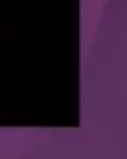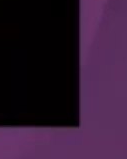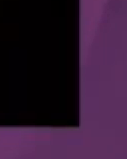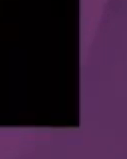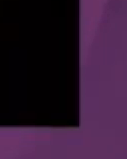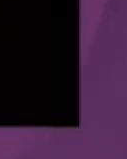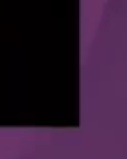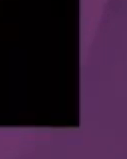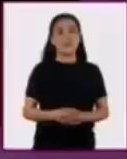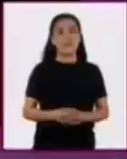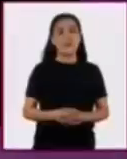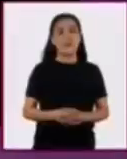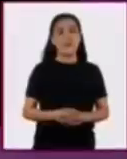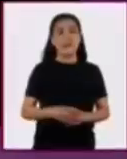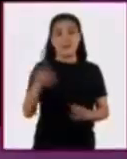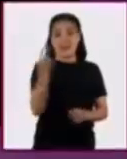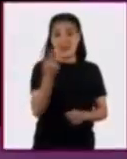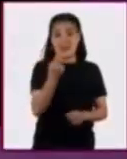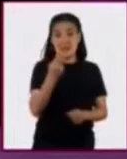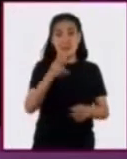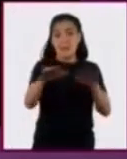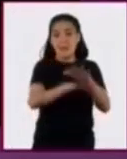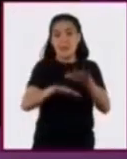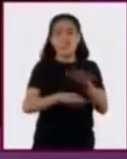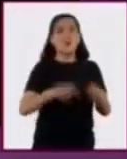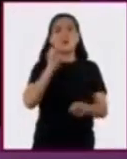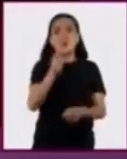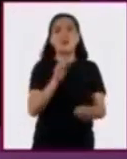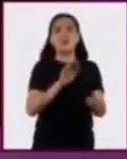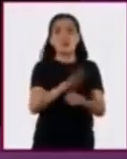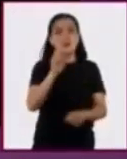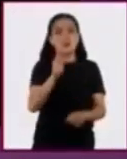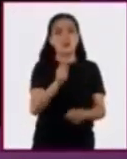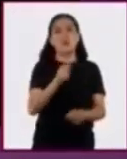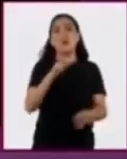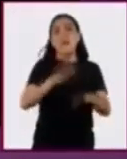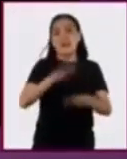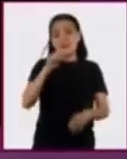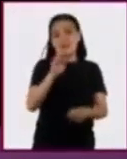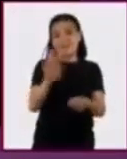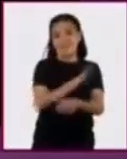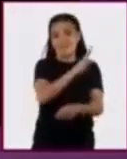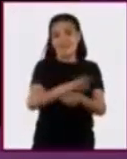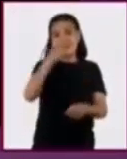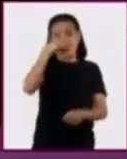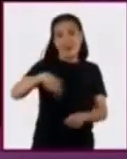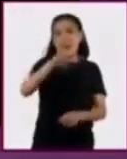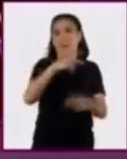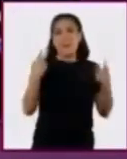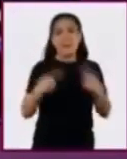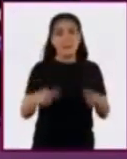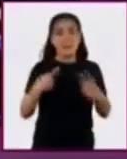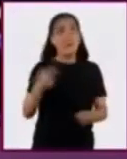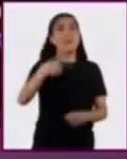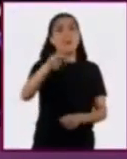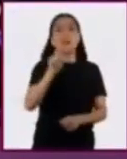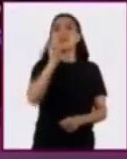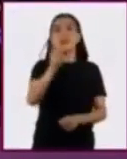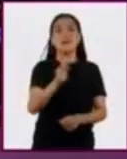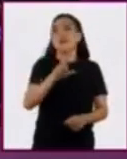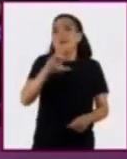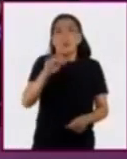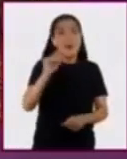Las necesidades secundarias son las que proporcionan mayor bienestar a las personas, pero que no son